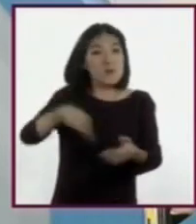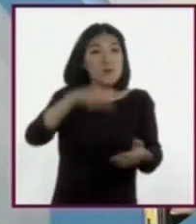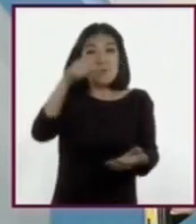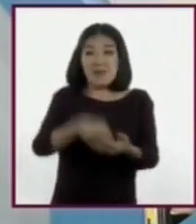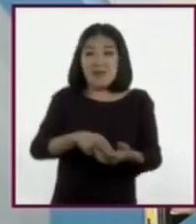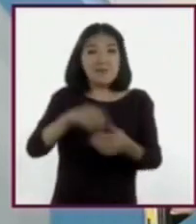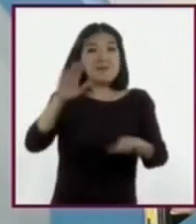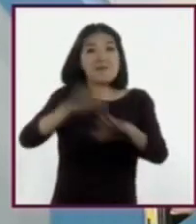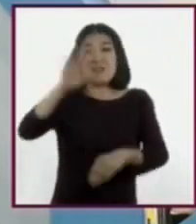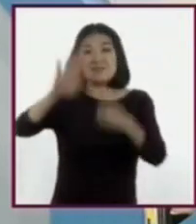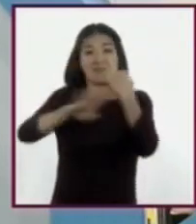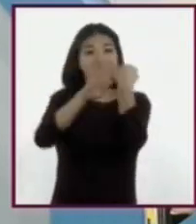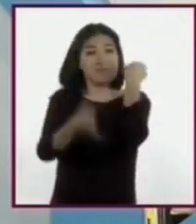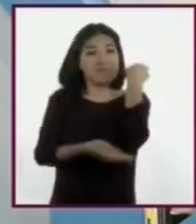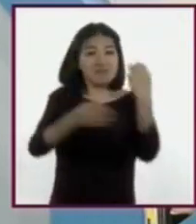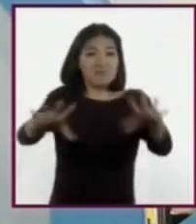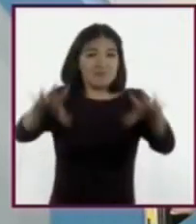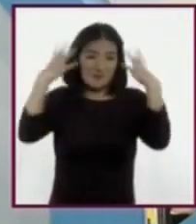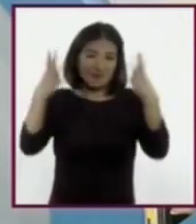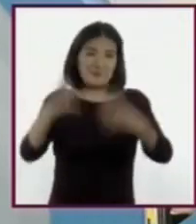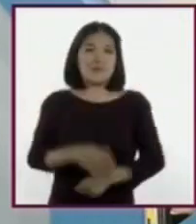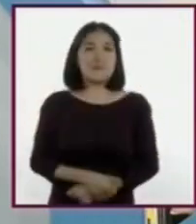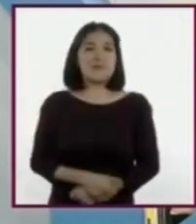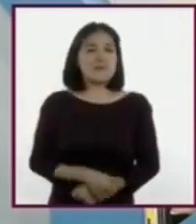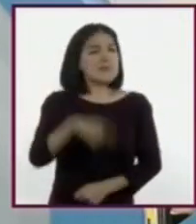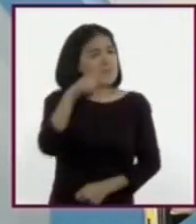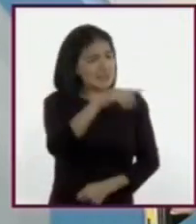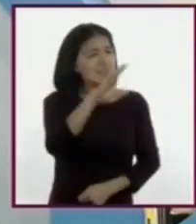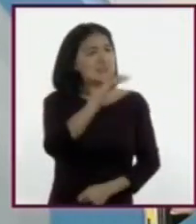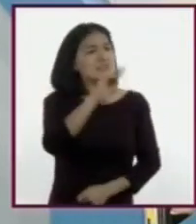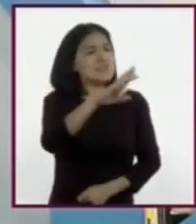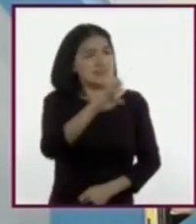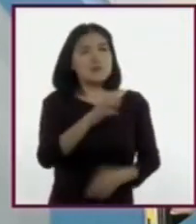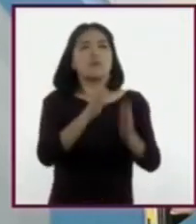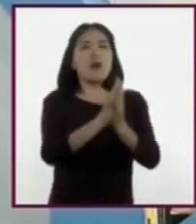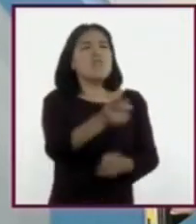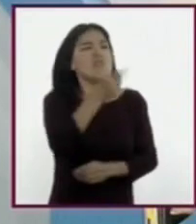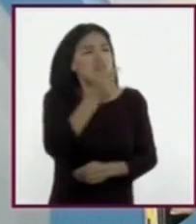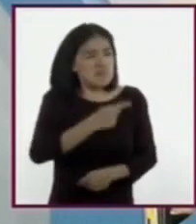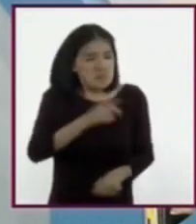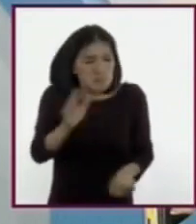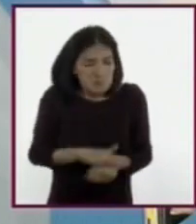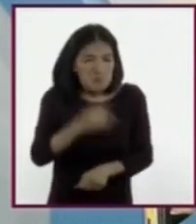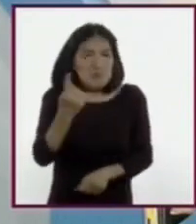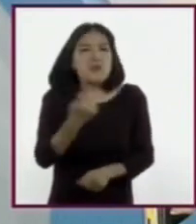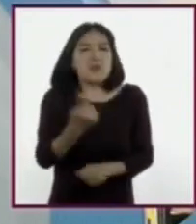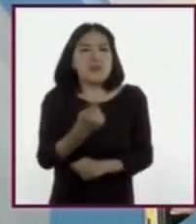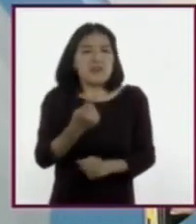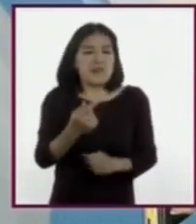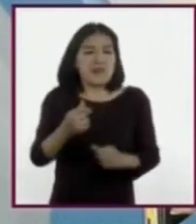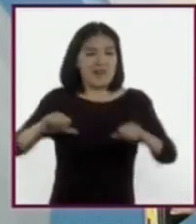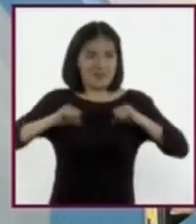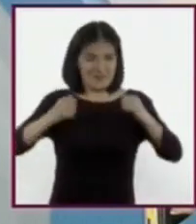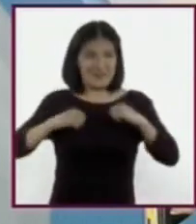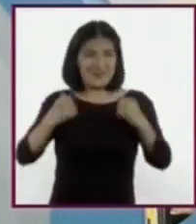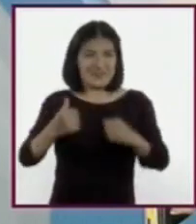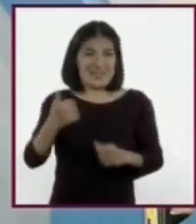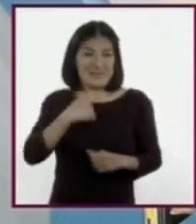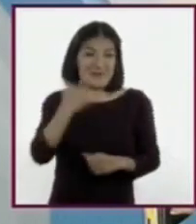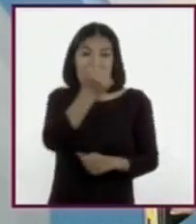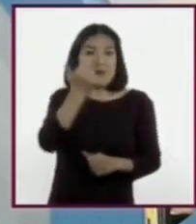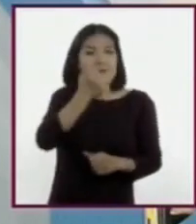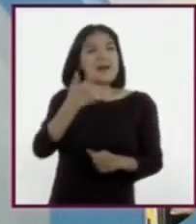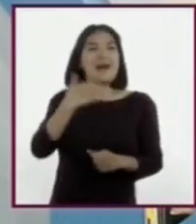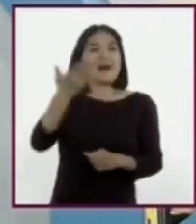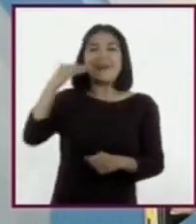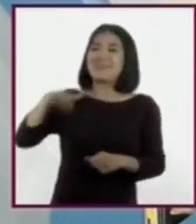miembros. Circe, ¿nos puedes comentar por qué los adolescentes, como mi alumna, suponen